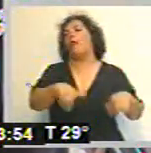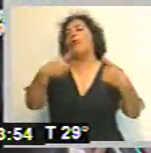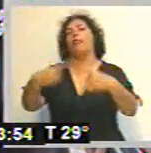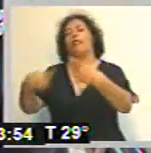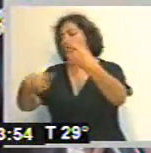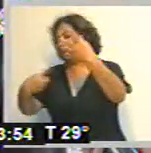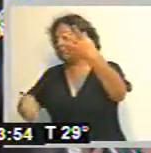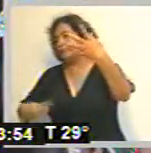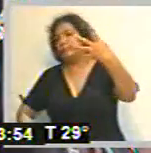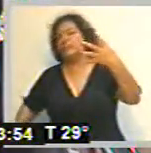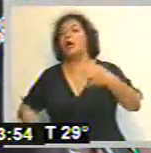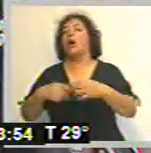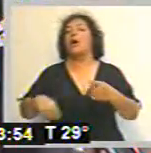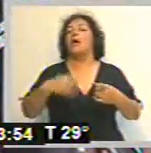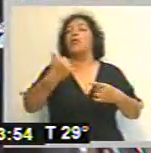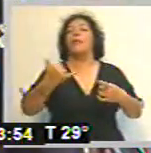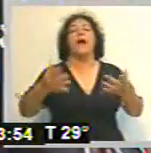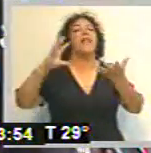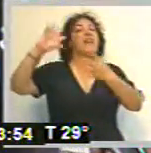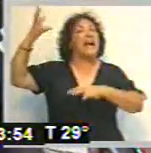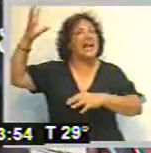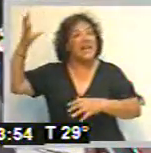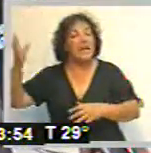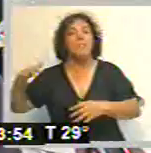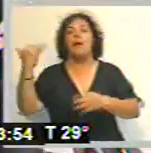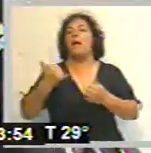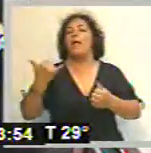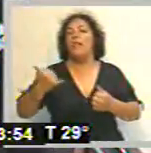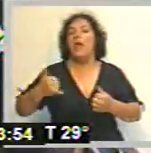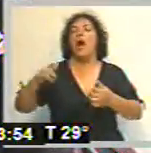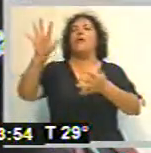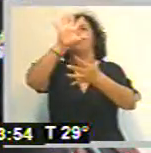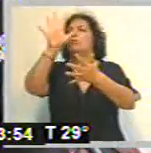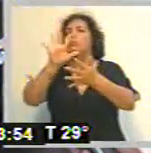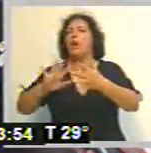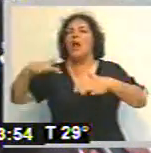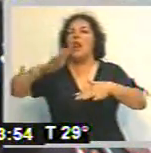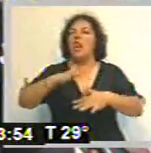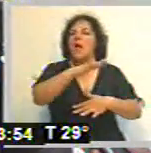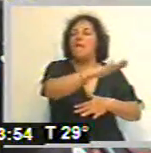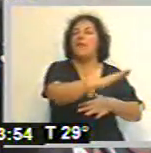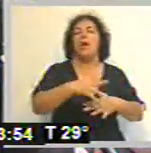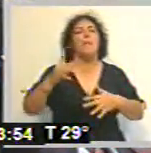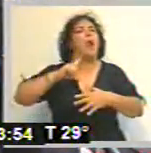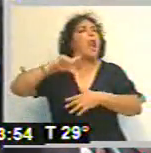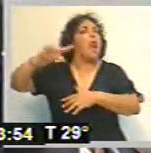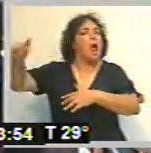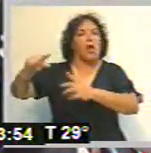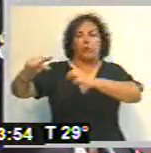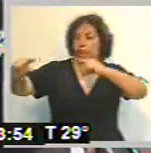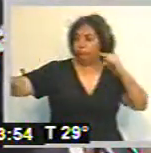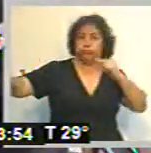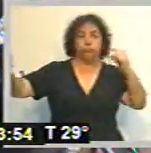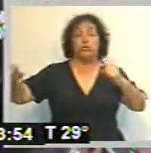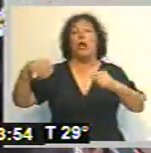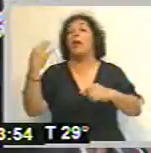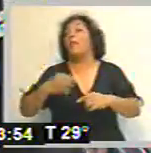características climáticas, diversas características orográficas, muchas distancias, y todo eso hay